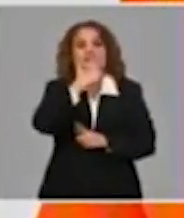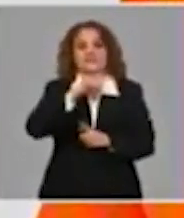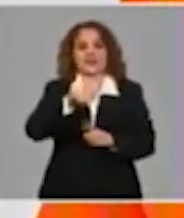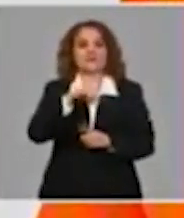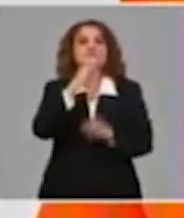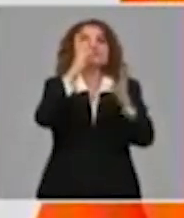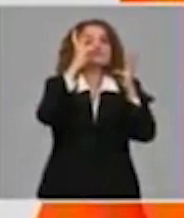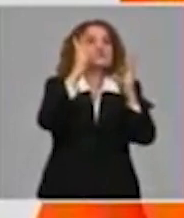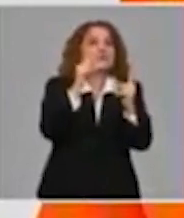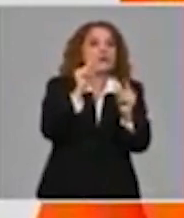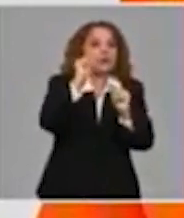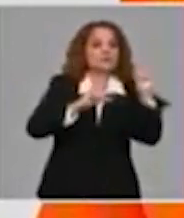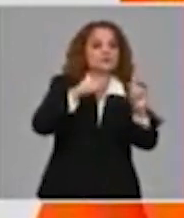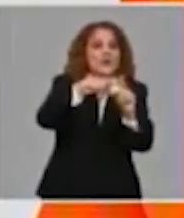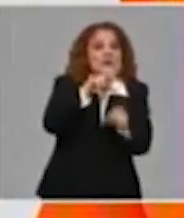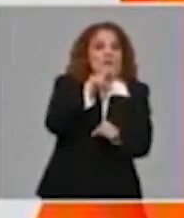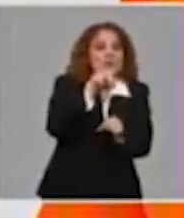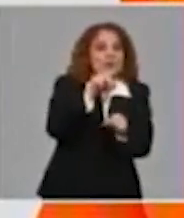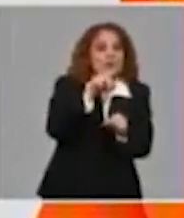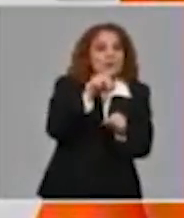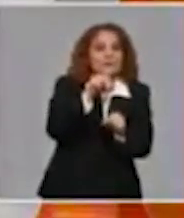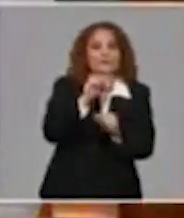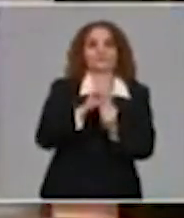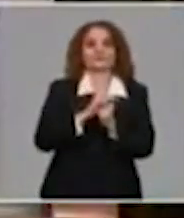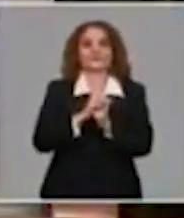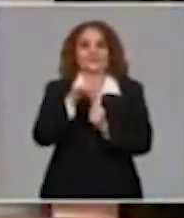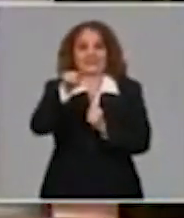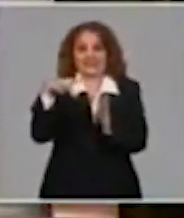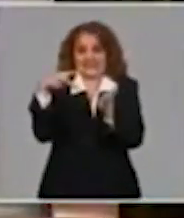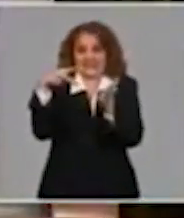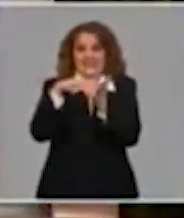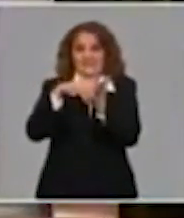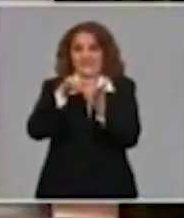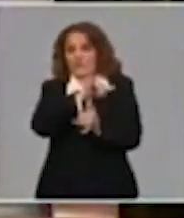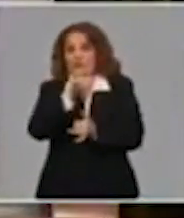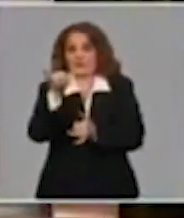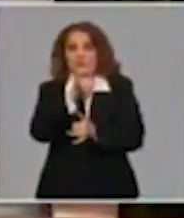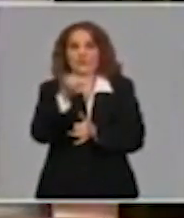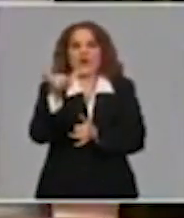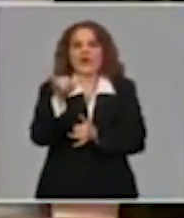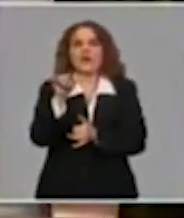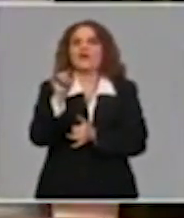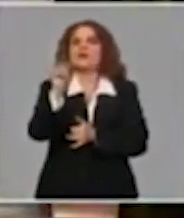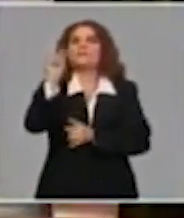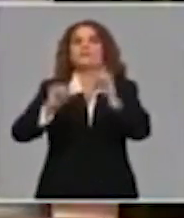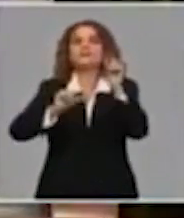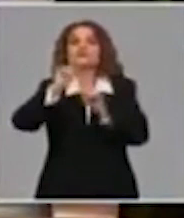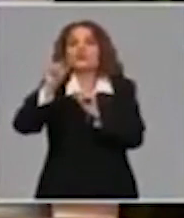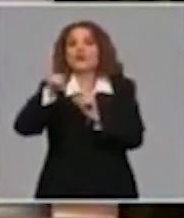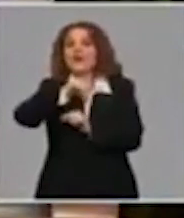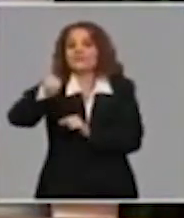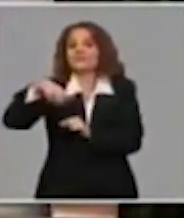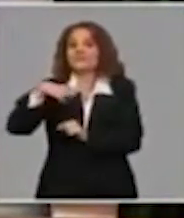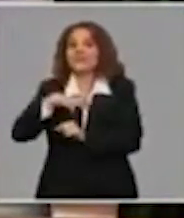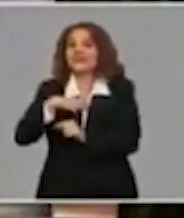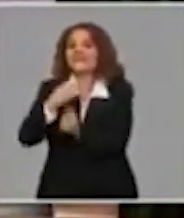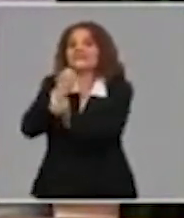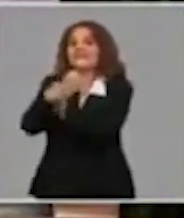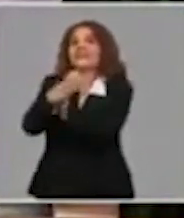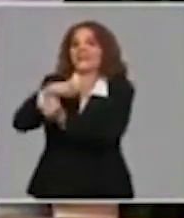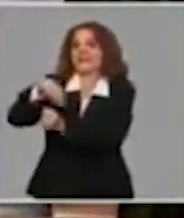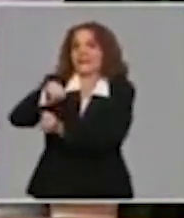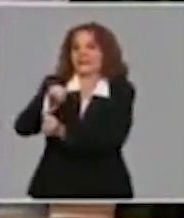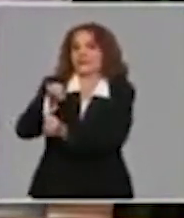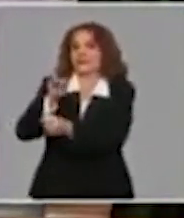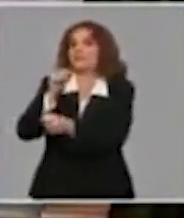la población que está expuesta o en riesgo de la enfermedad. Y ahí donde sale el indicador de 50